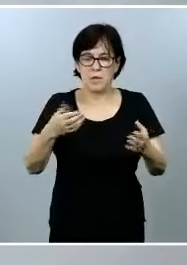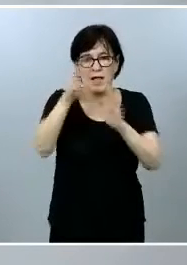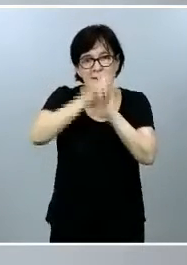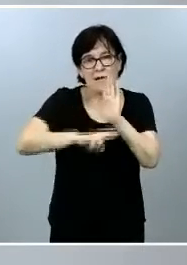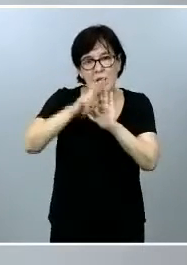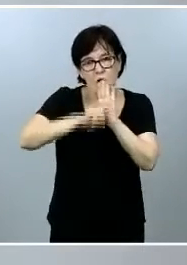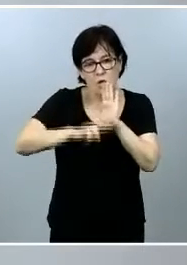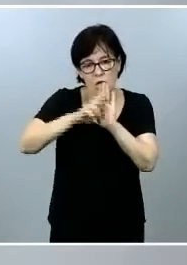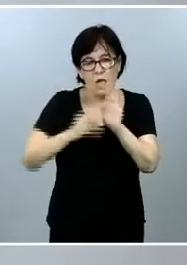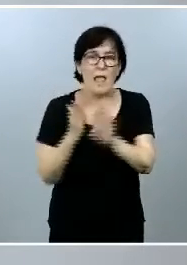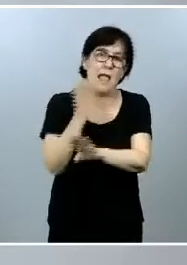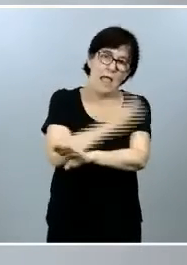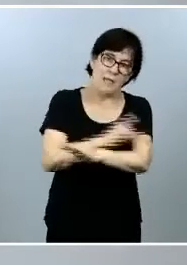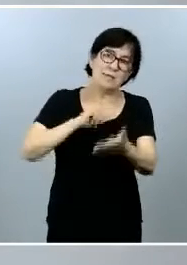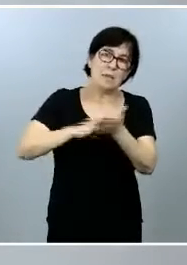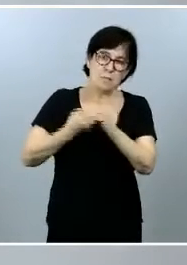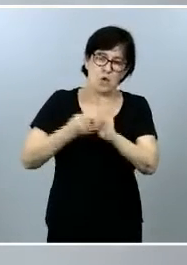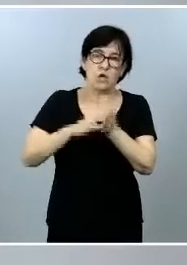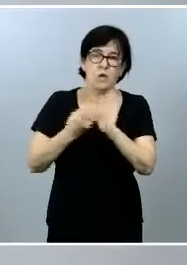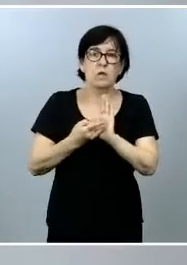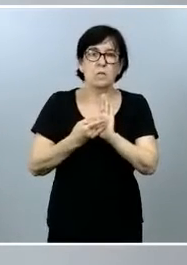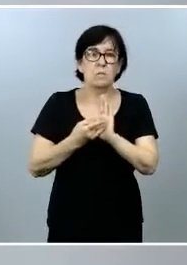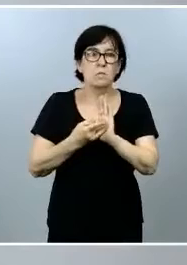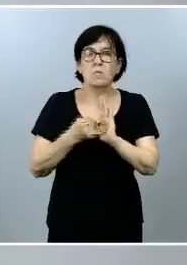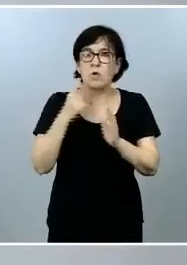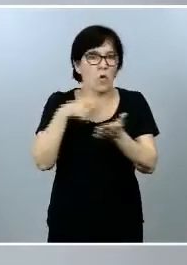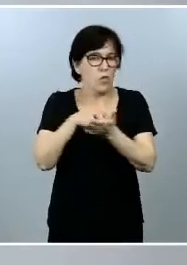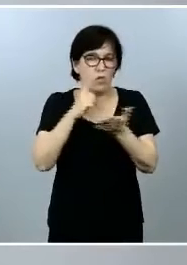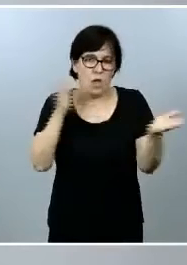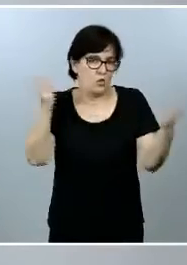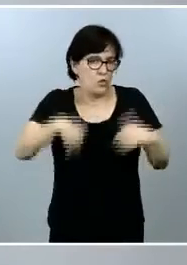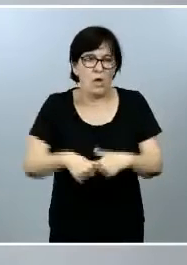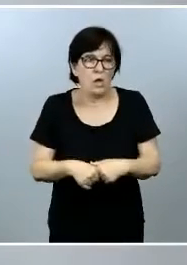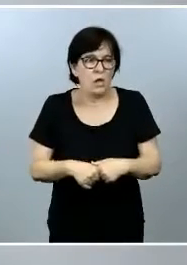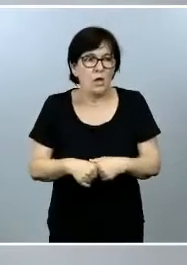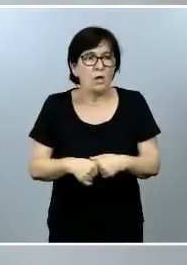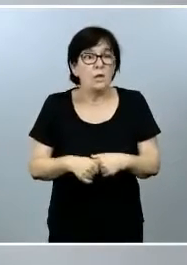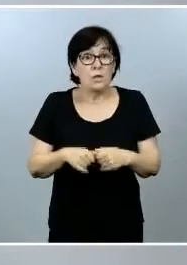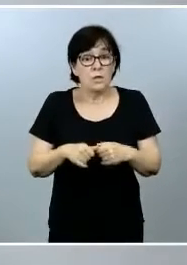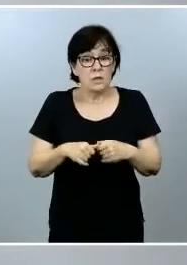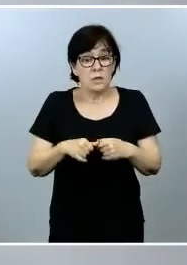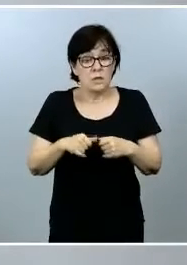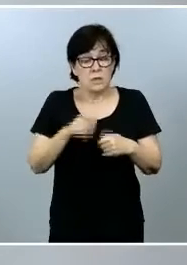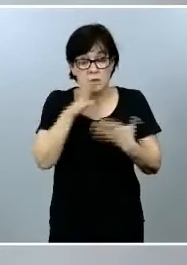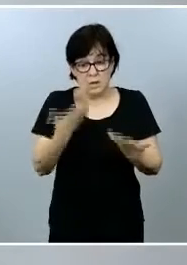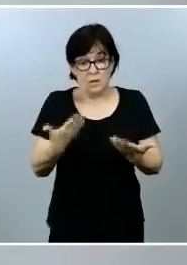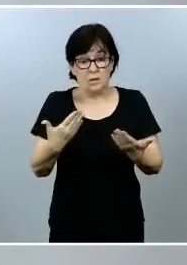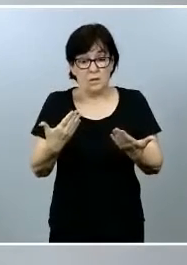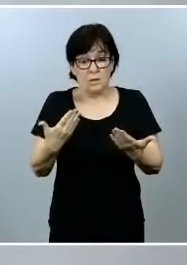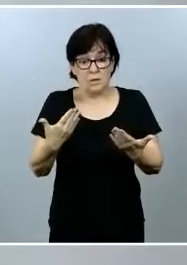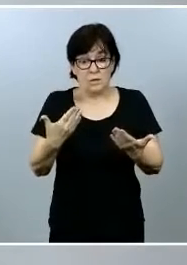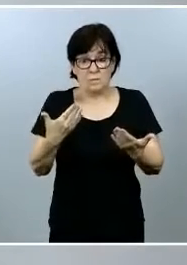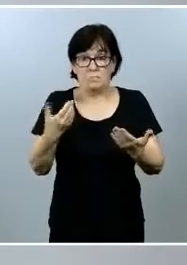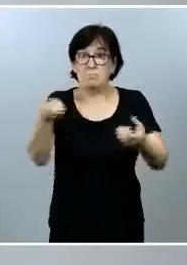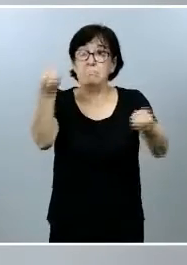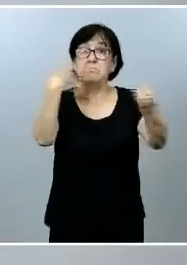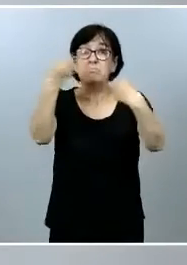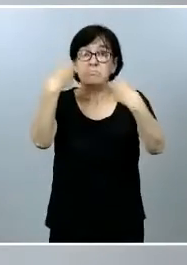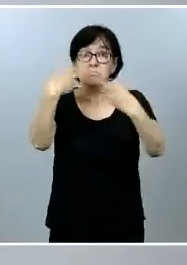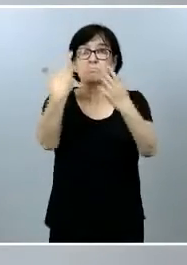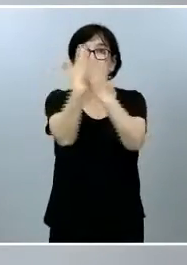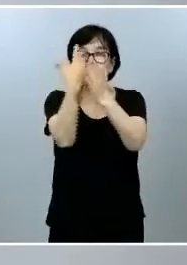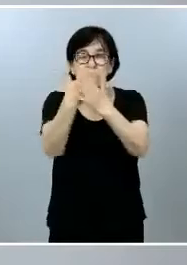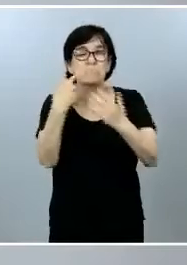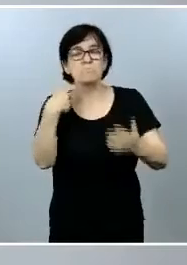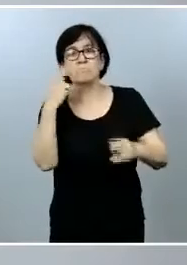el anteproyecto de ley y no nos cabe la menor duda que si a partir de esos comentarios que recibamos observamos